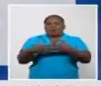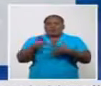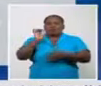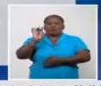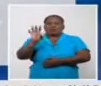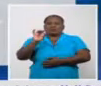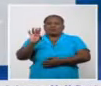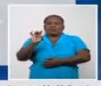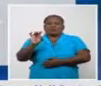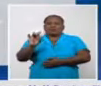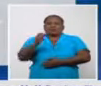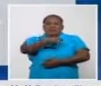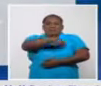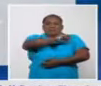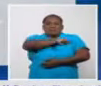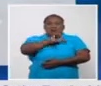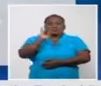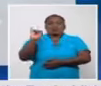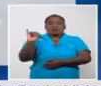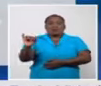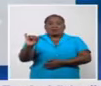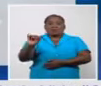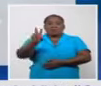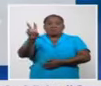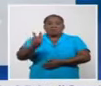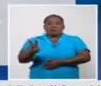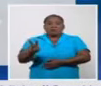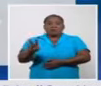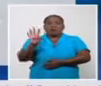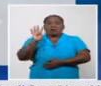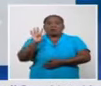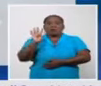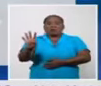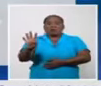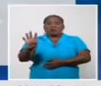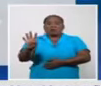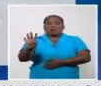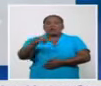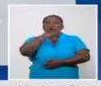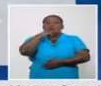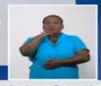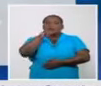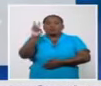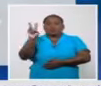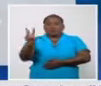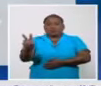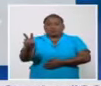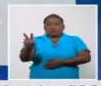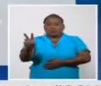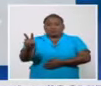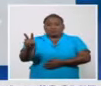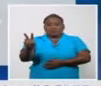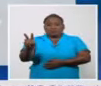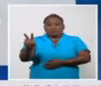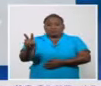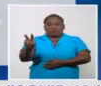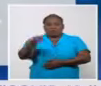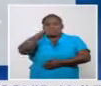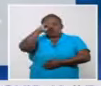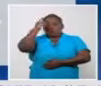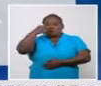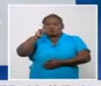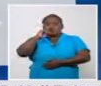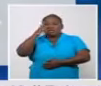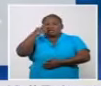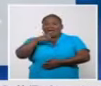De España, seis. De Venezuela, cuatro. De Rusia, dos. Al igual que de Surinam y México.